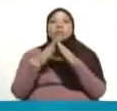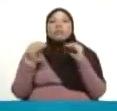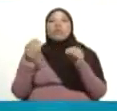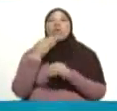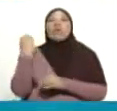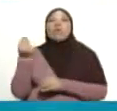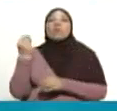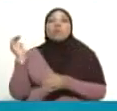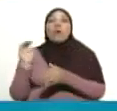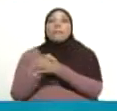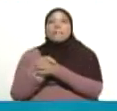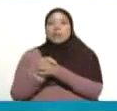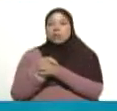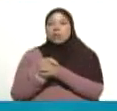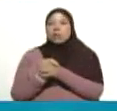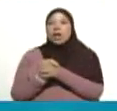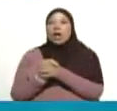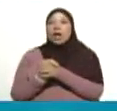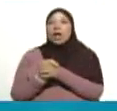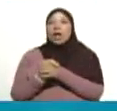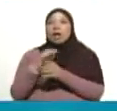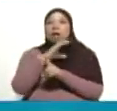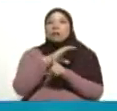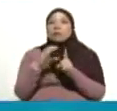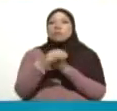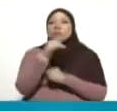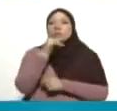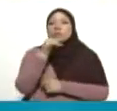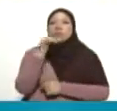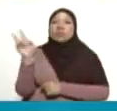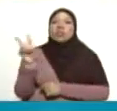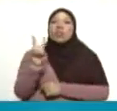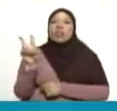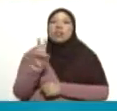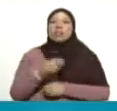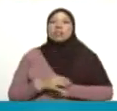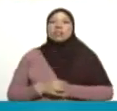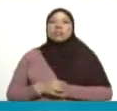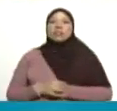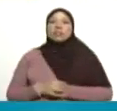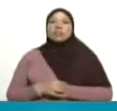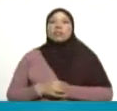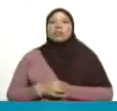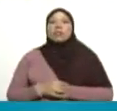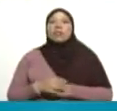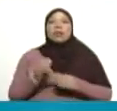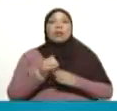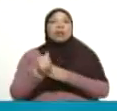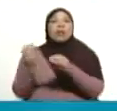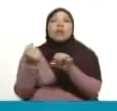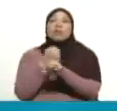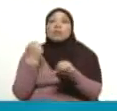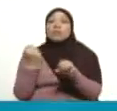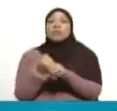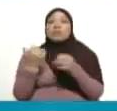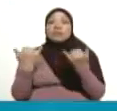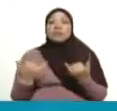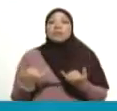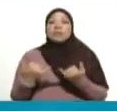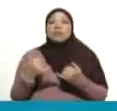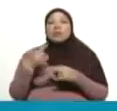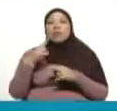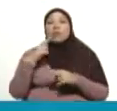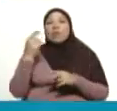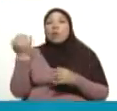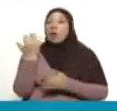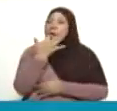amistades y a todo el mundo de la cultura venezolana y latinoamericana. Vivirás con nosotros siempre, Roberto. Con tu humor,